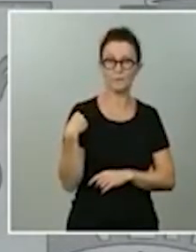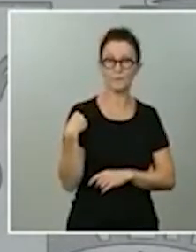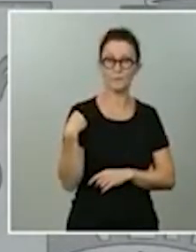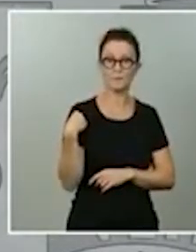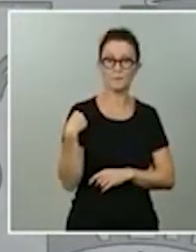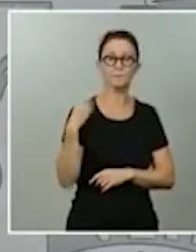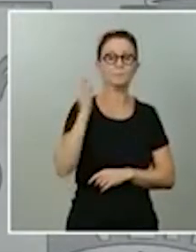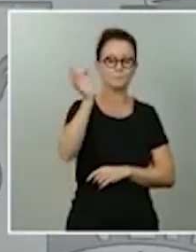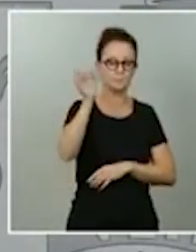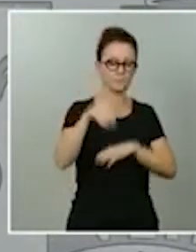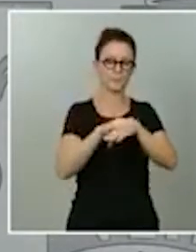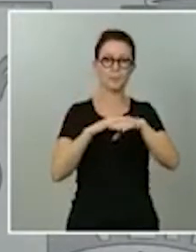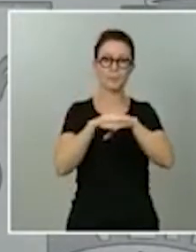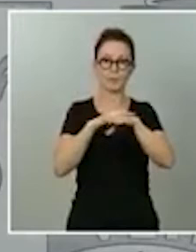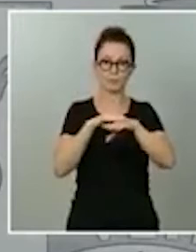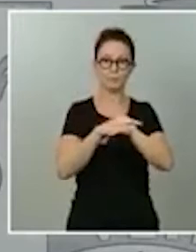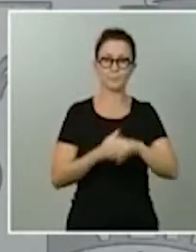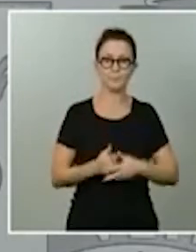vamos a ver